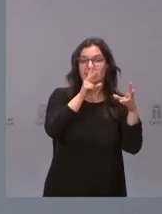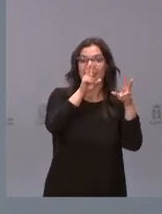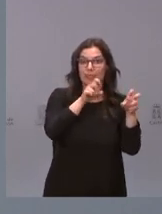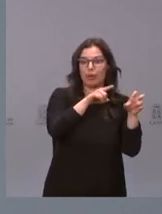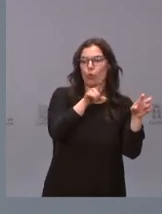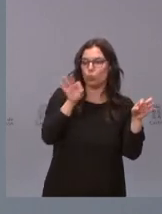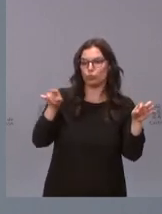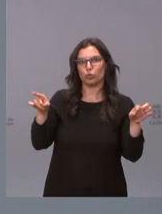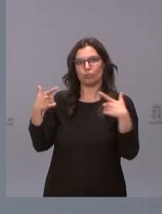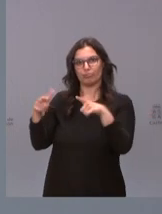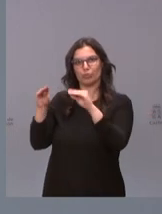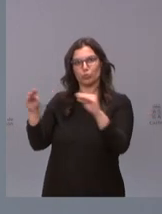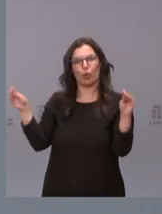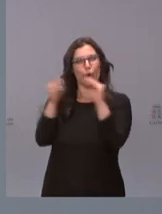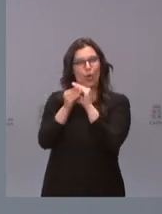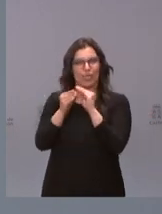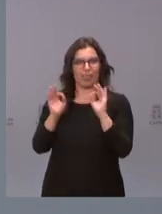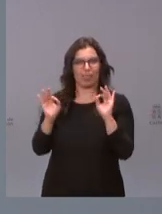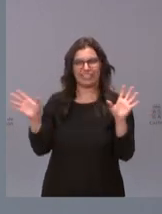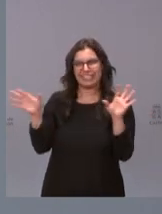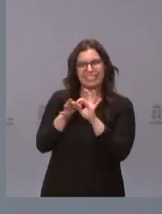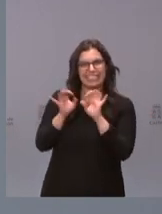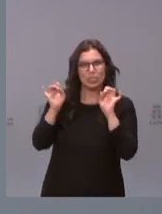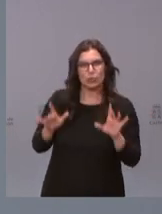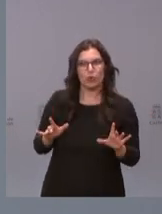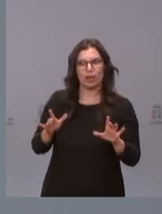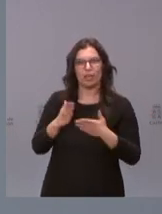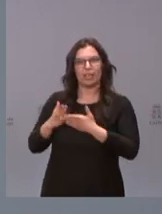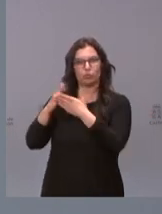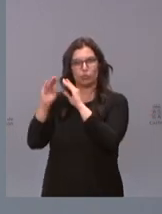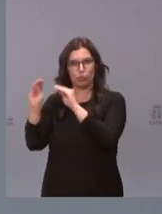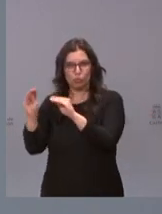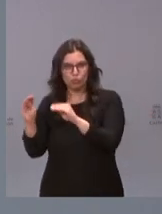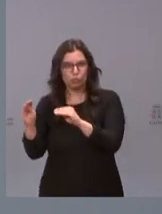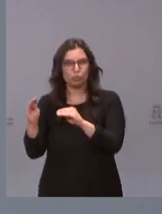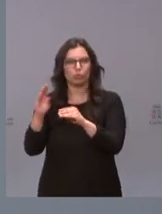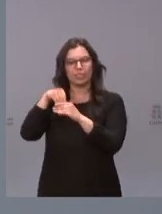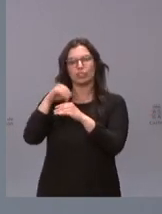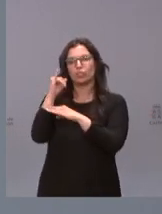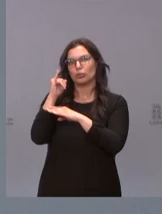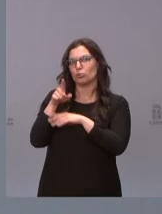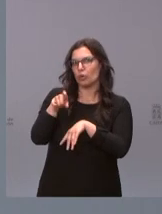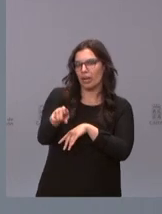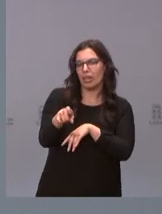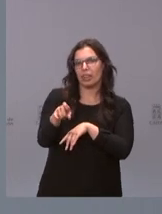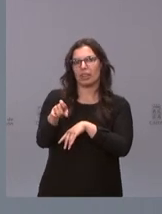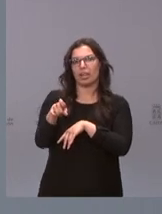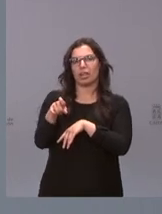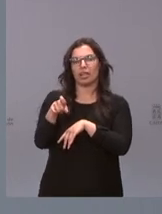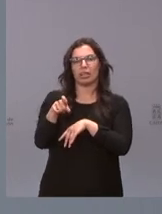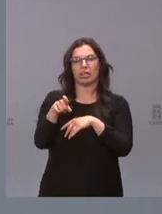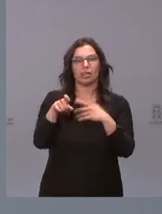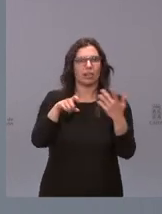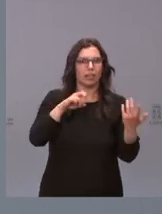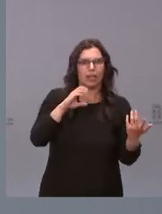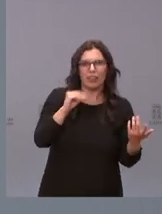coincidentes en cuanto a las patologías que estudian en el Instituto del Cáncer Instituto Misoto usa el